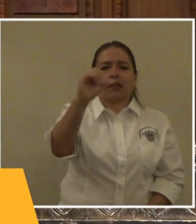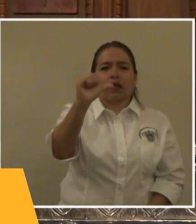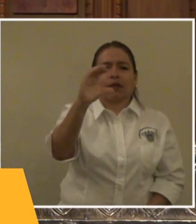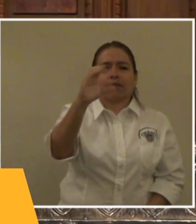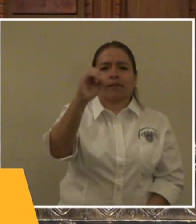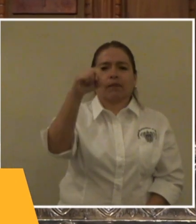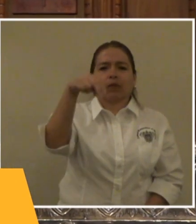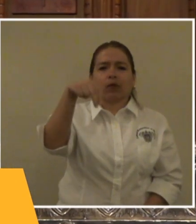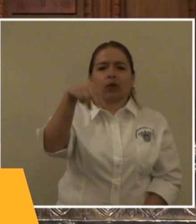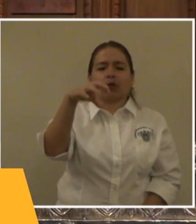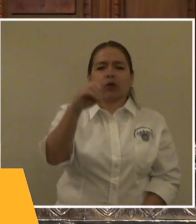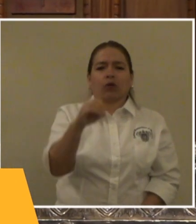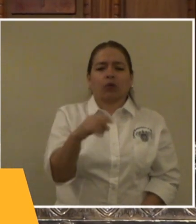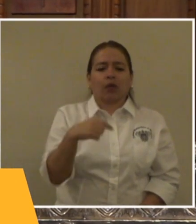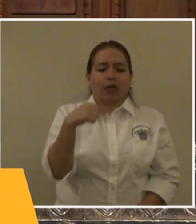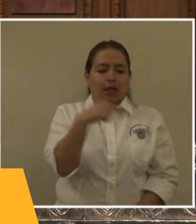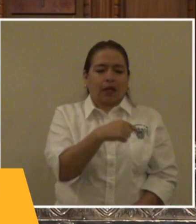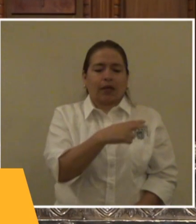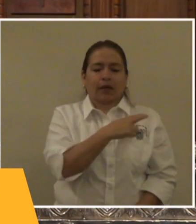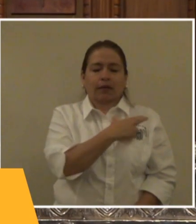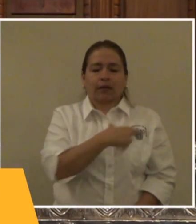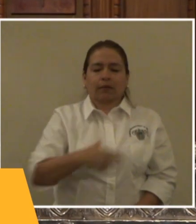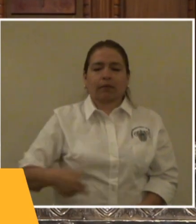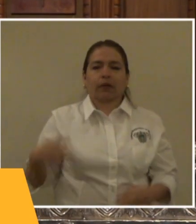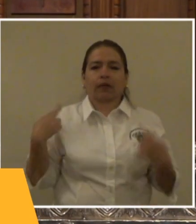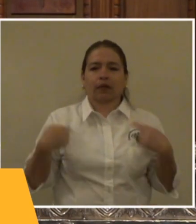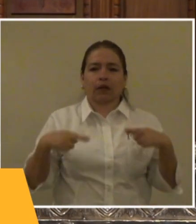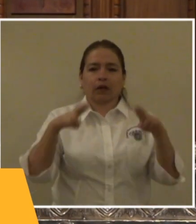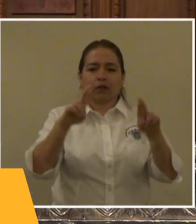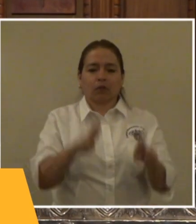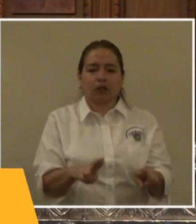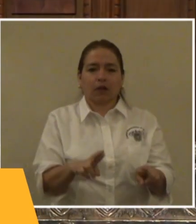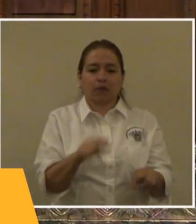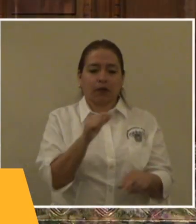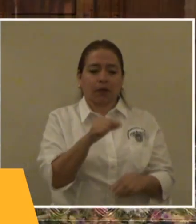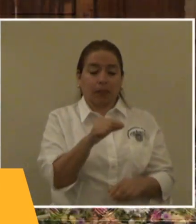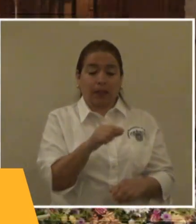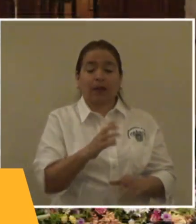es el responsable de cuidar a los pobres.